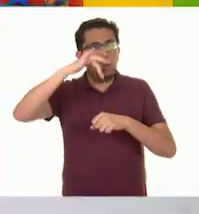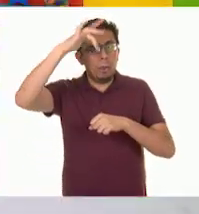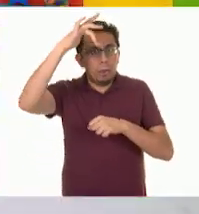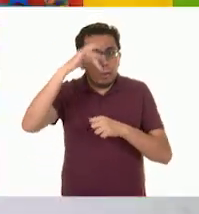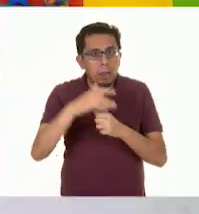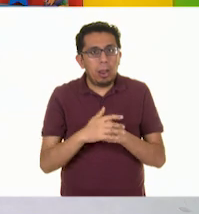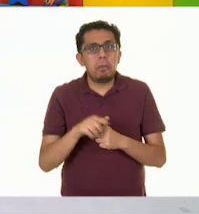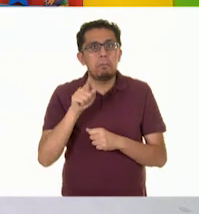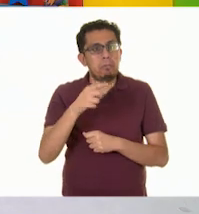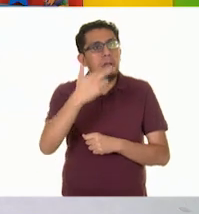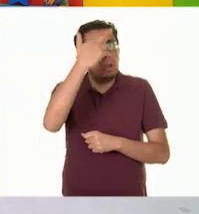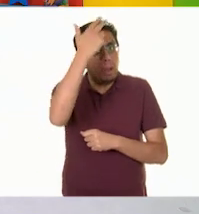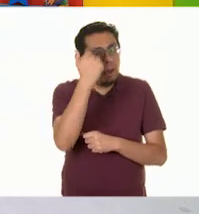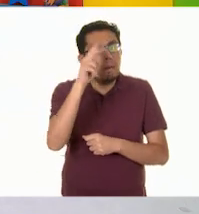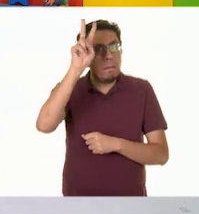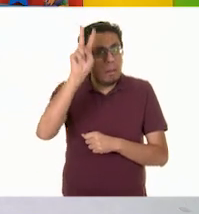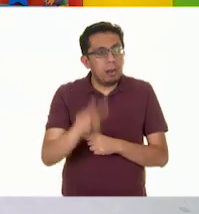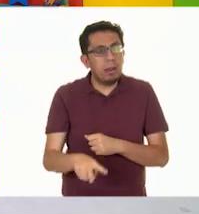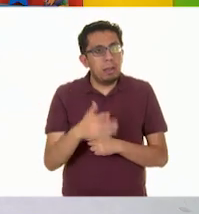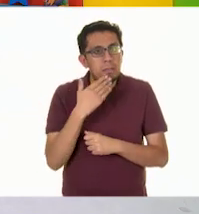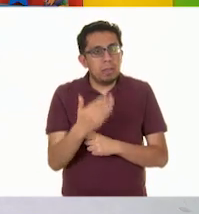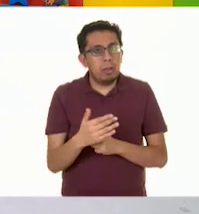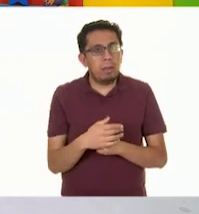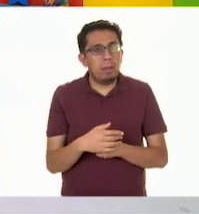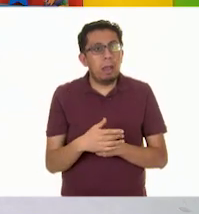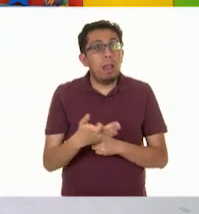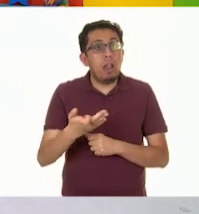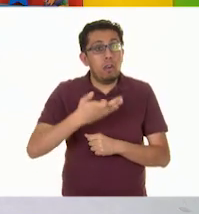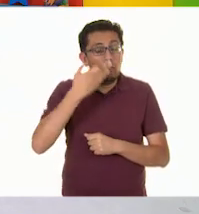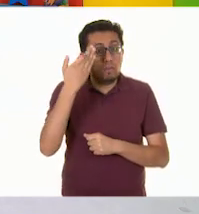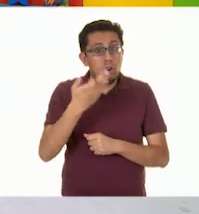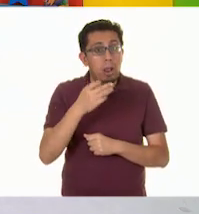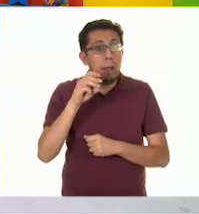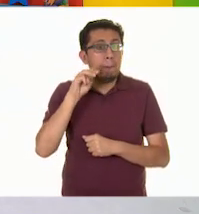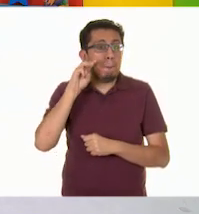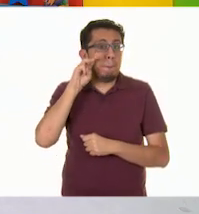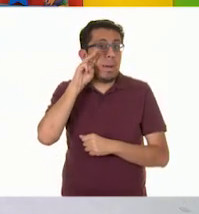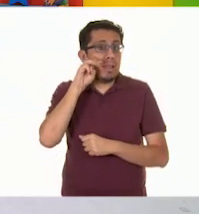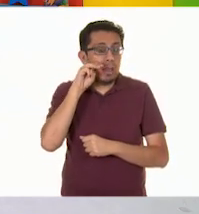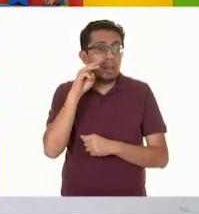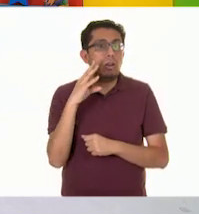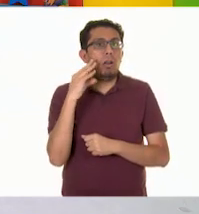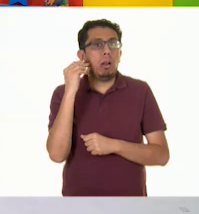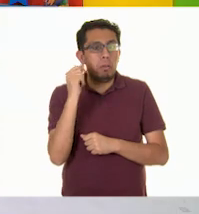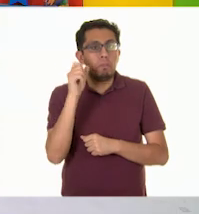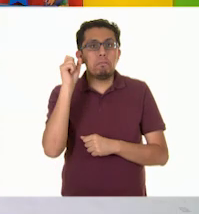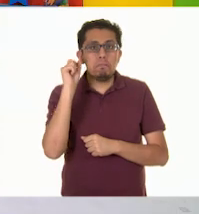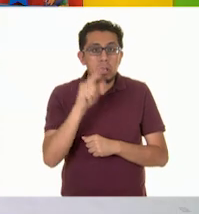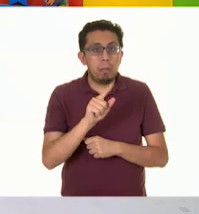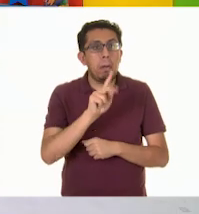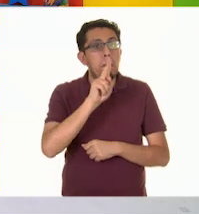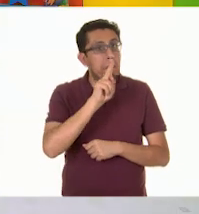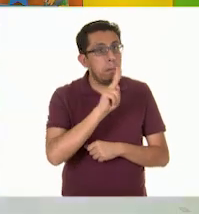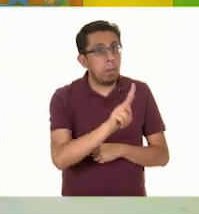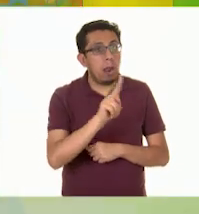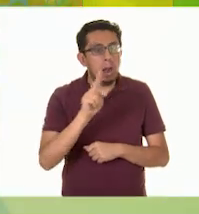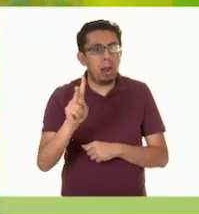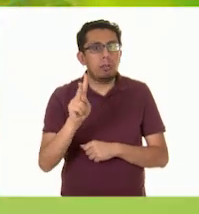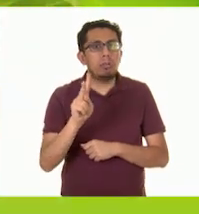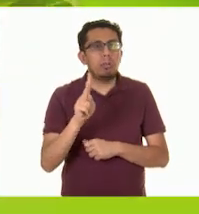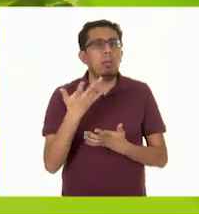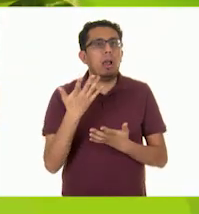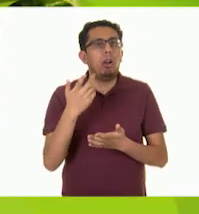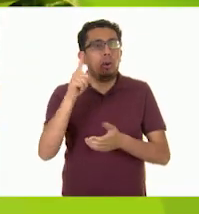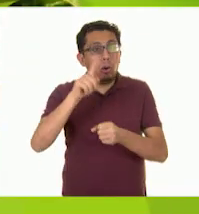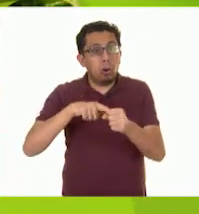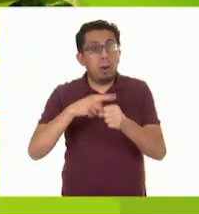Observaste muy bien. Y fíjense que las flores del mandarino y del limonero también son muy parecidas. Ambas son